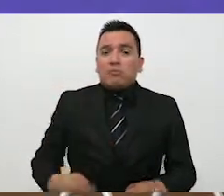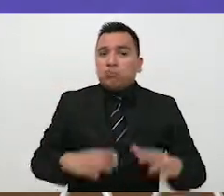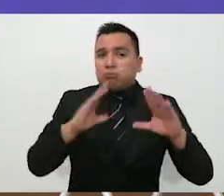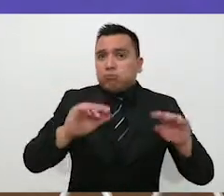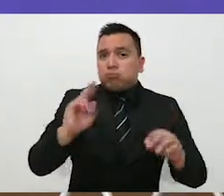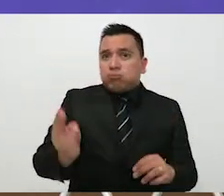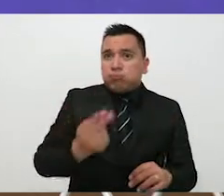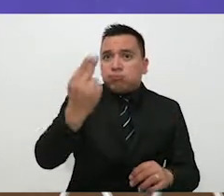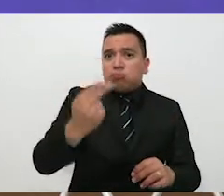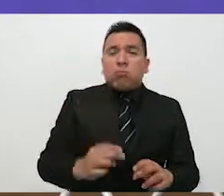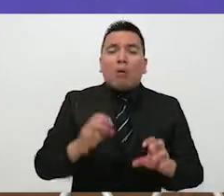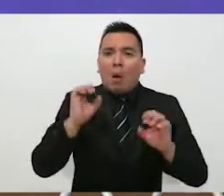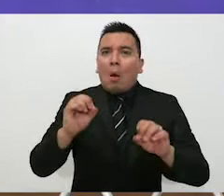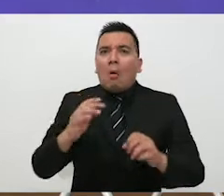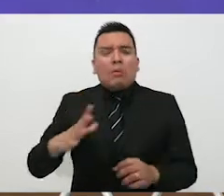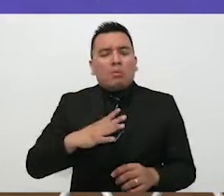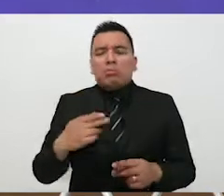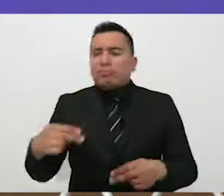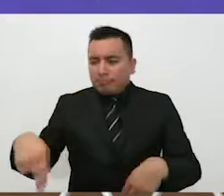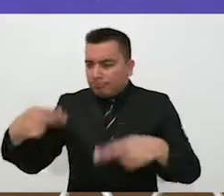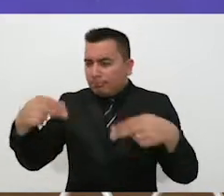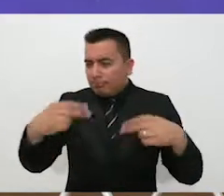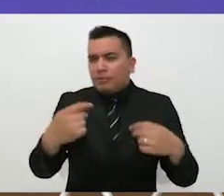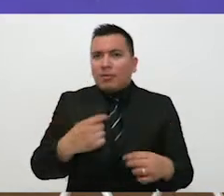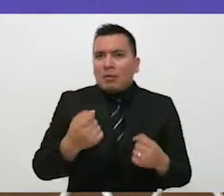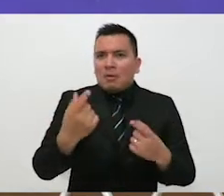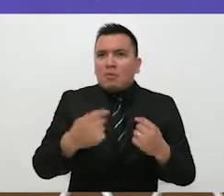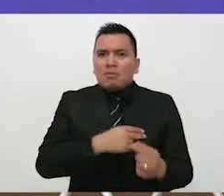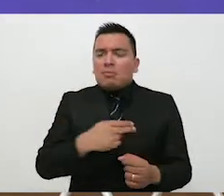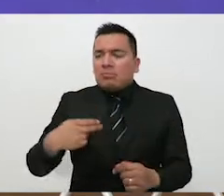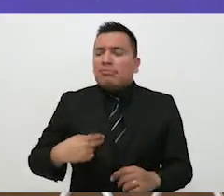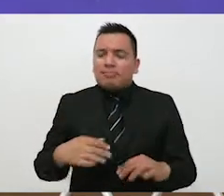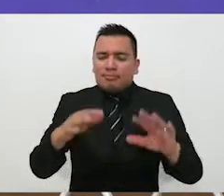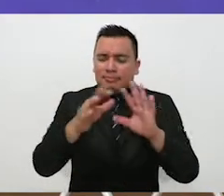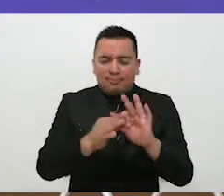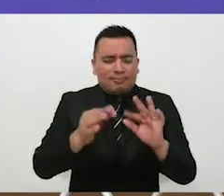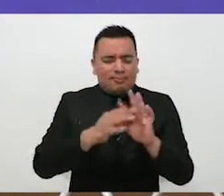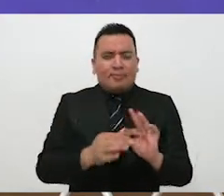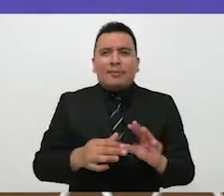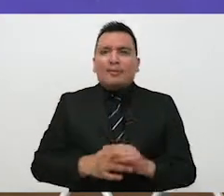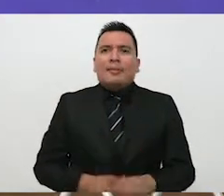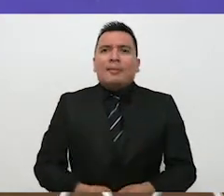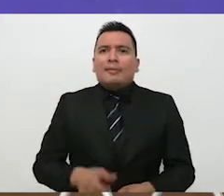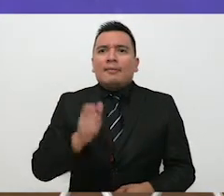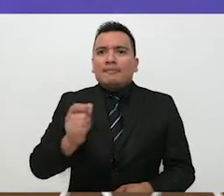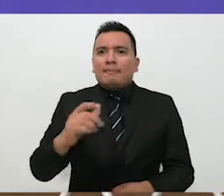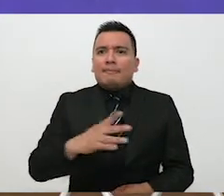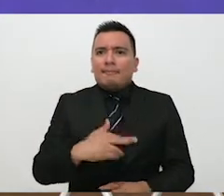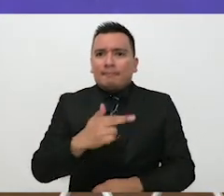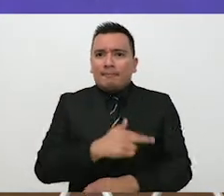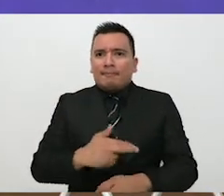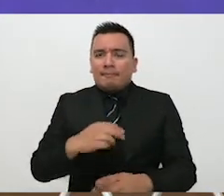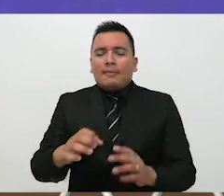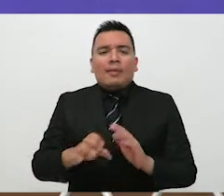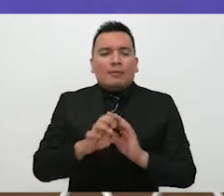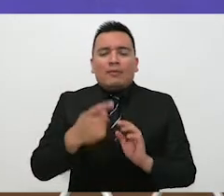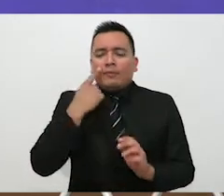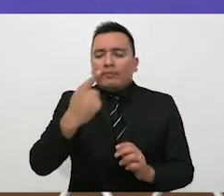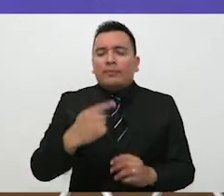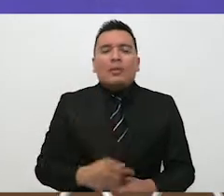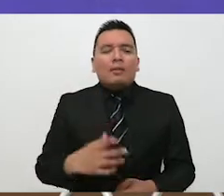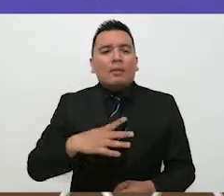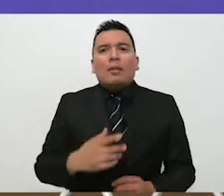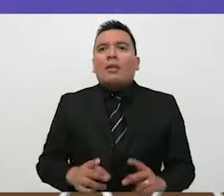solicitaron, solicitaron esa capacitación. Y es un programa cuando se empieza con todo este tema de la